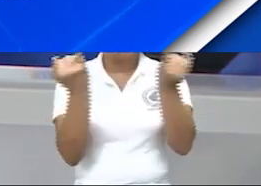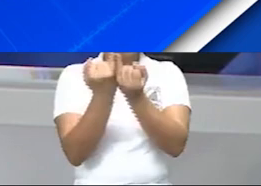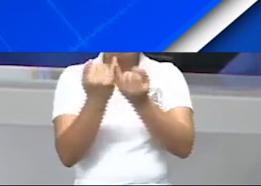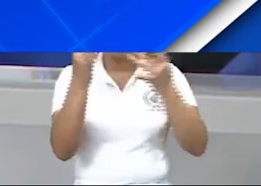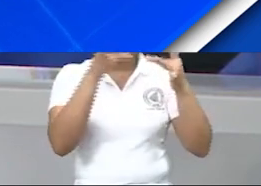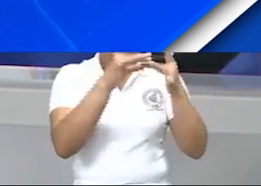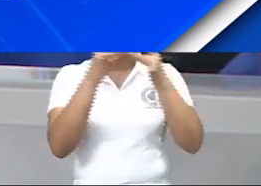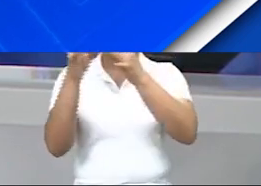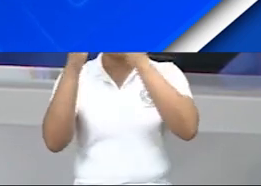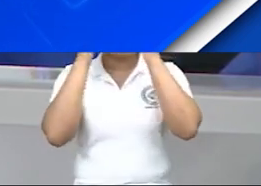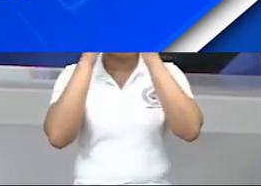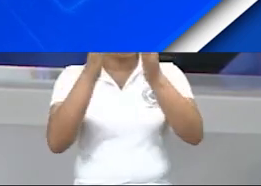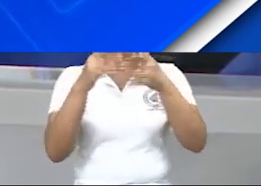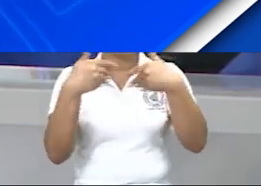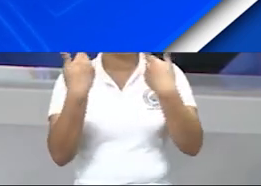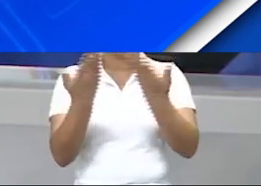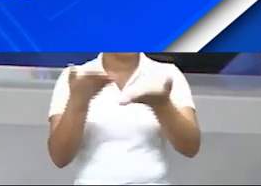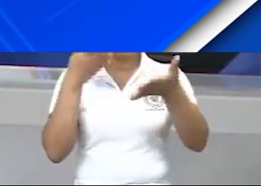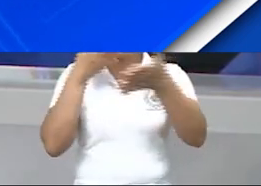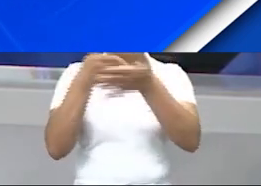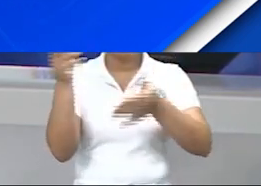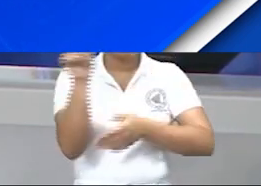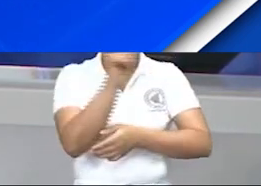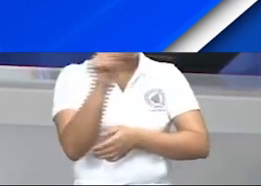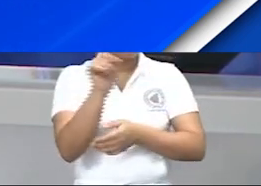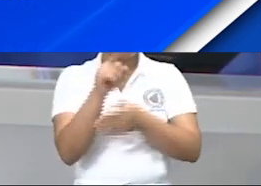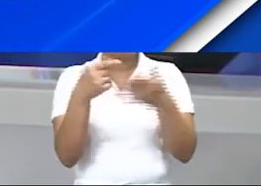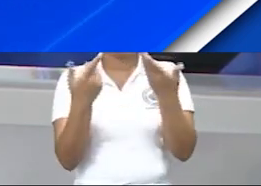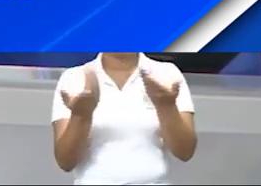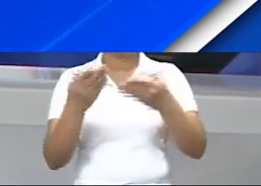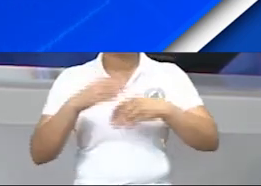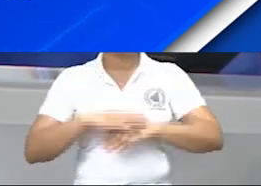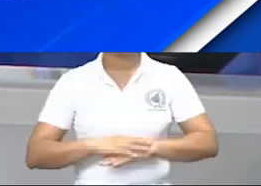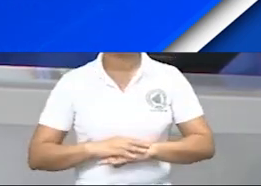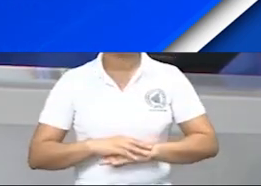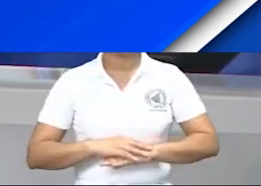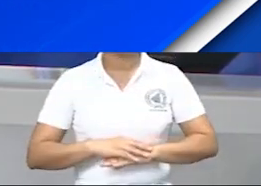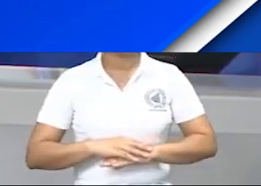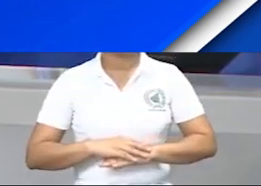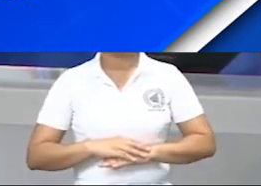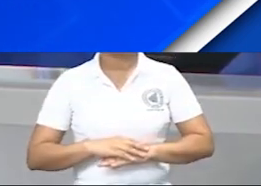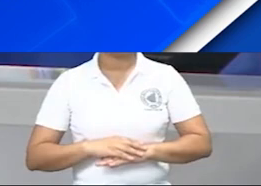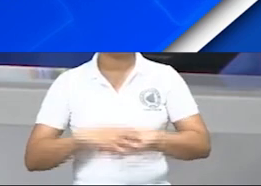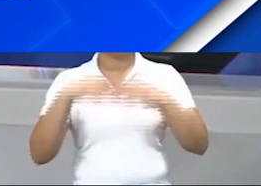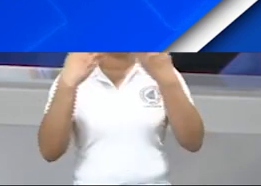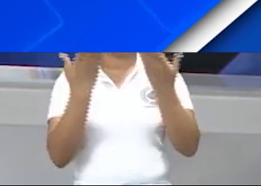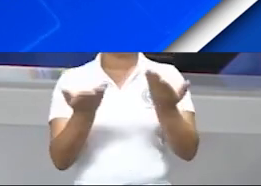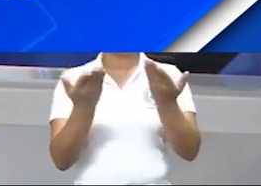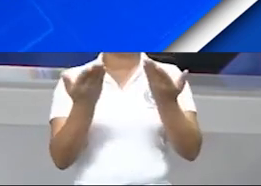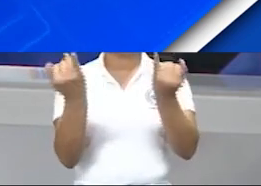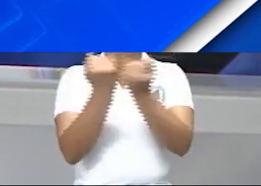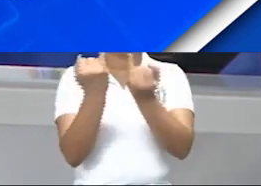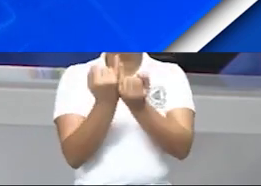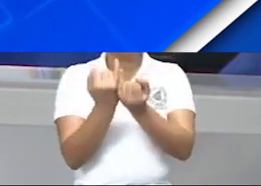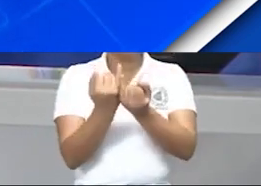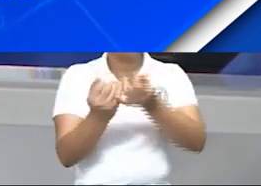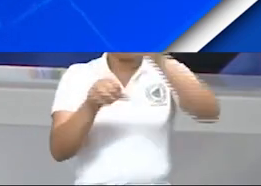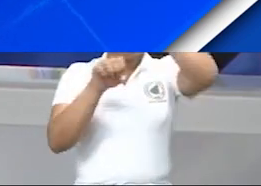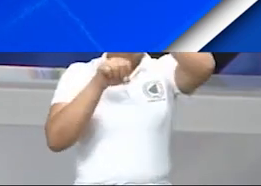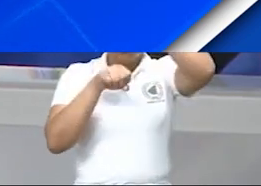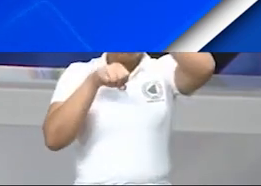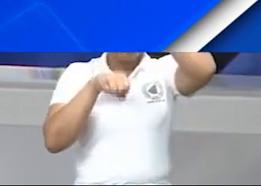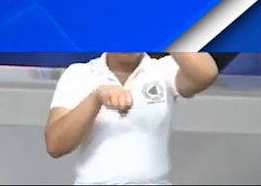atención, pero sin limitarse a los campos de energía, minería, ciencia